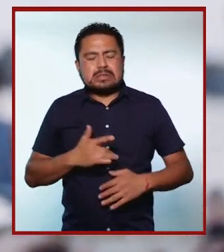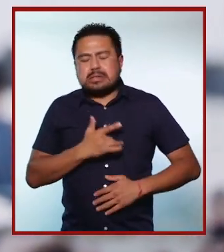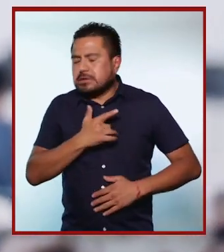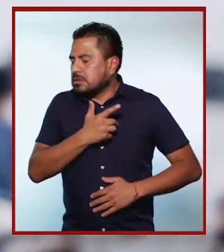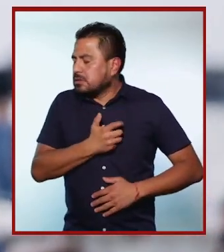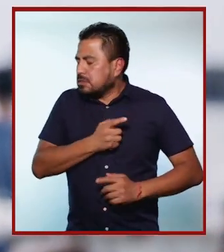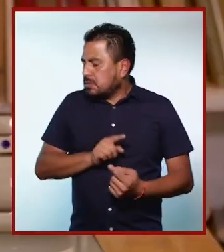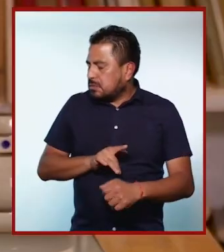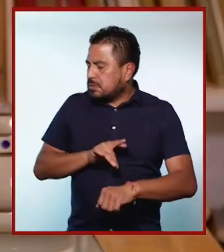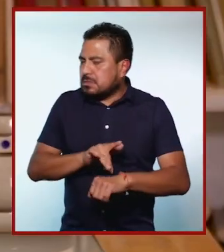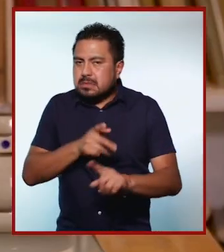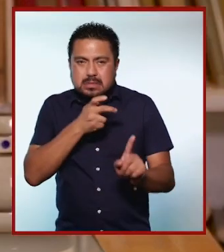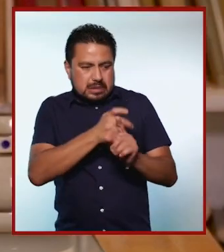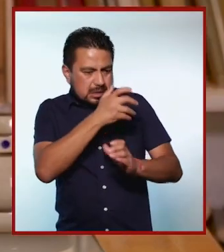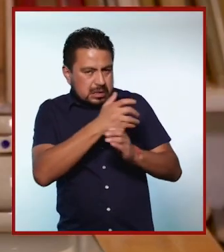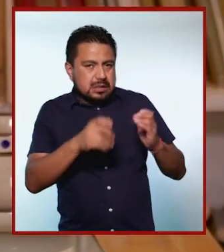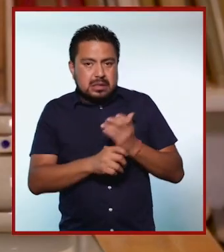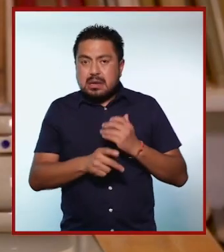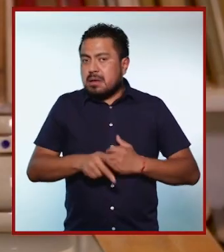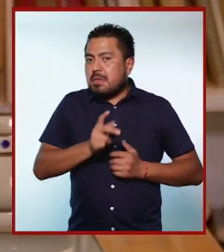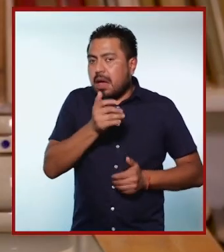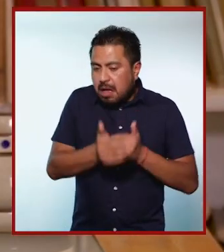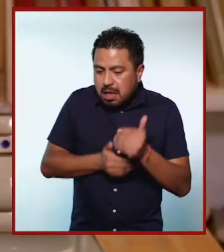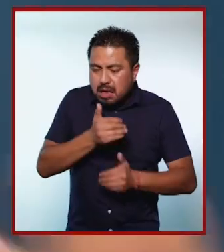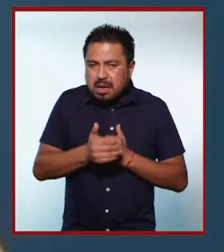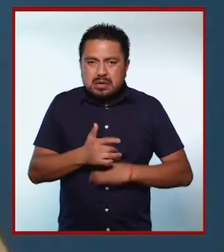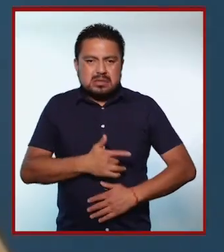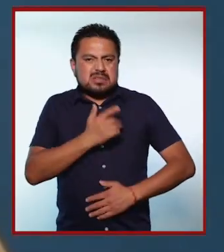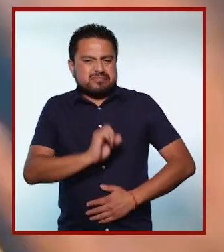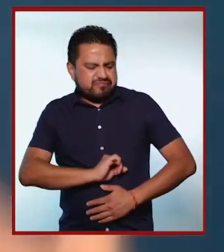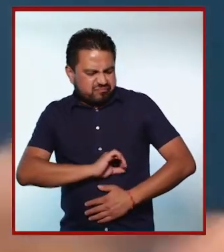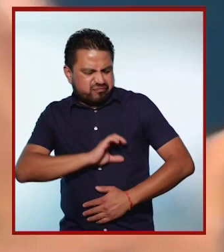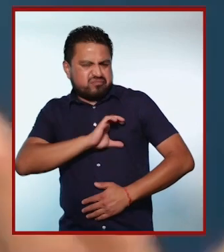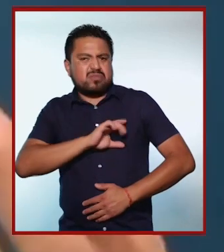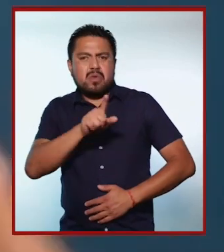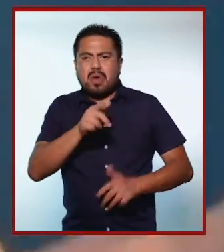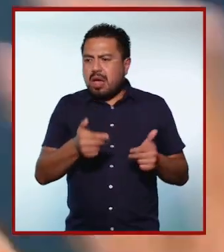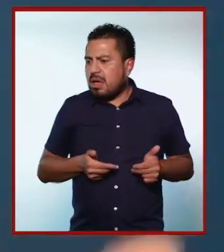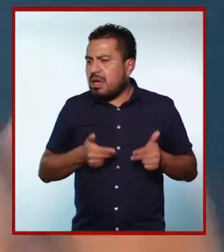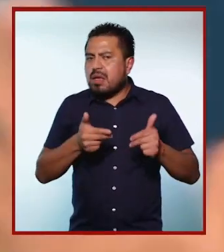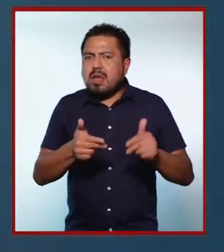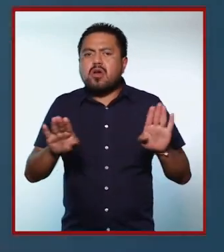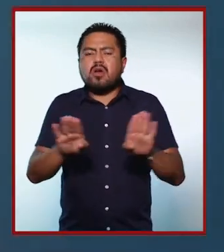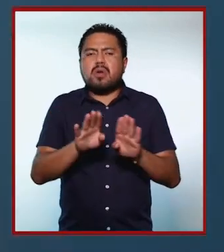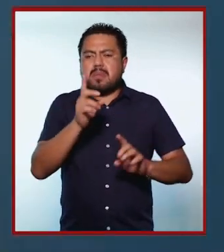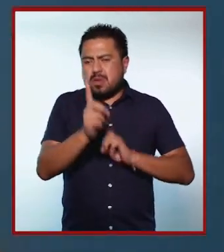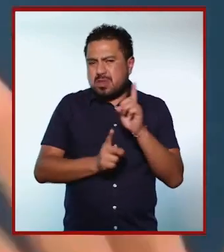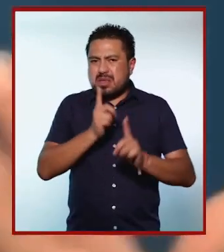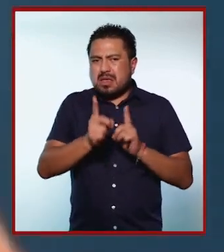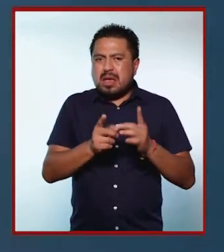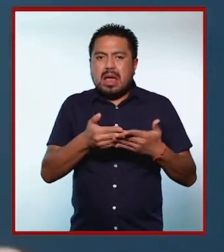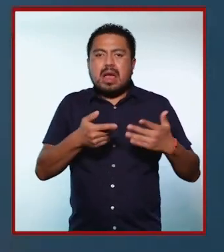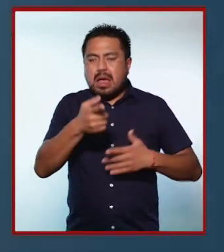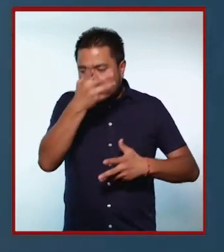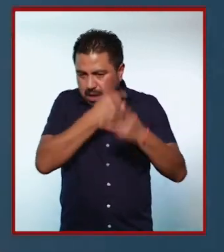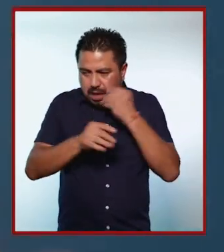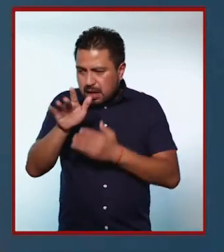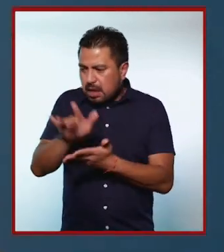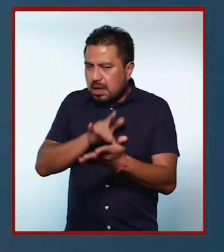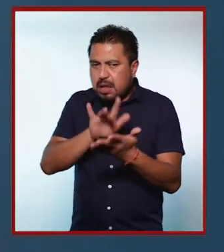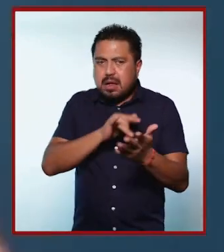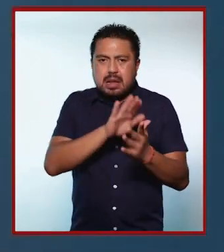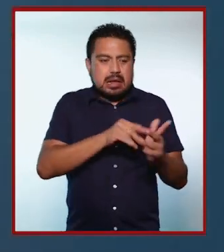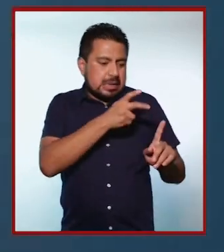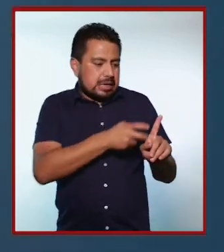es muy duro enfrentarte con estas situaciones, pero a través de la autoestima que tú has generado como deportista, entonces